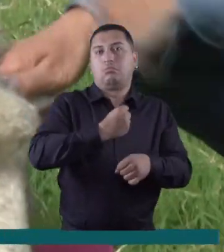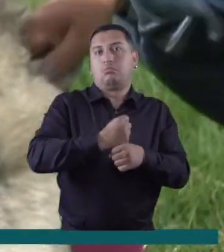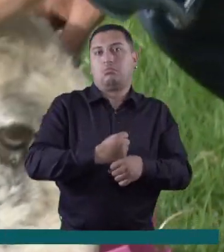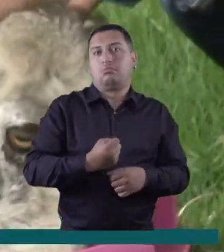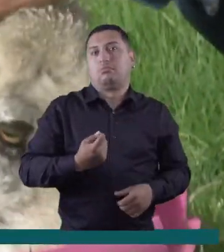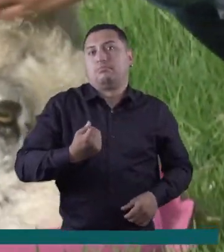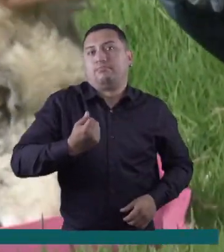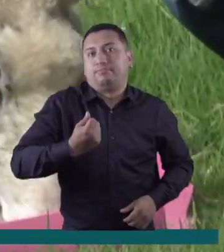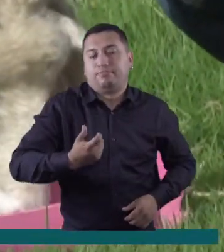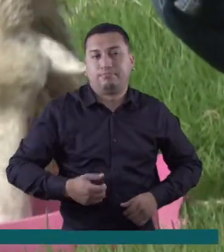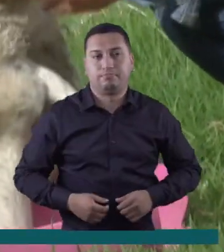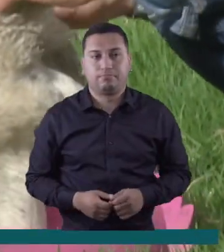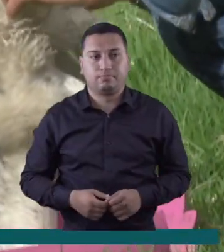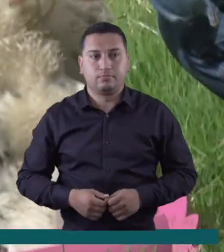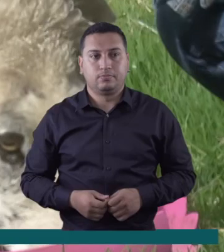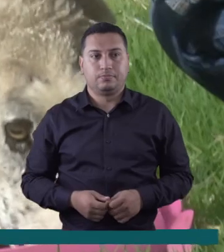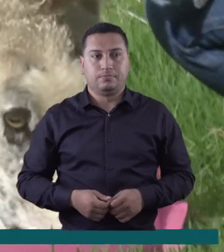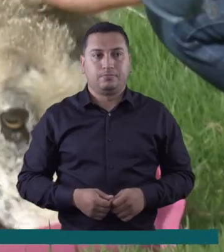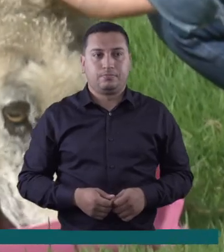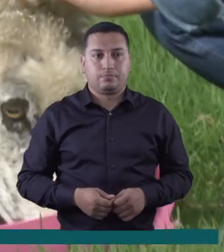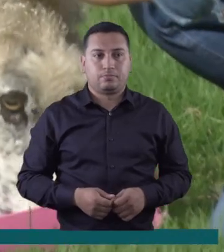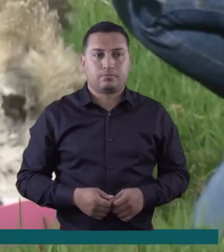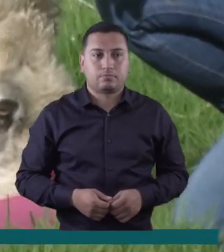se convirtió en su fuente de trabajo.